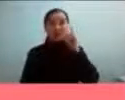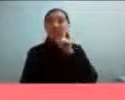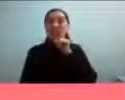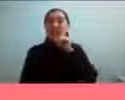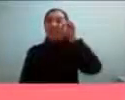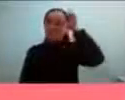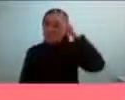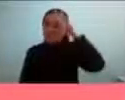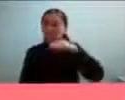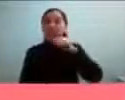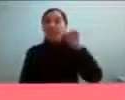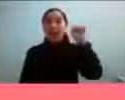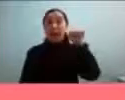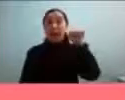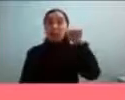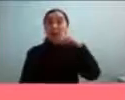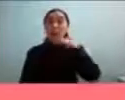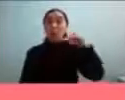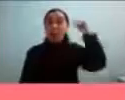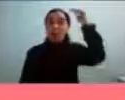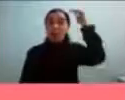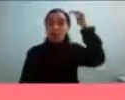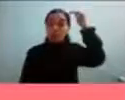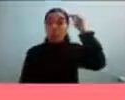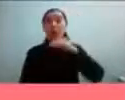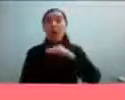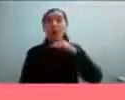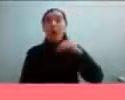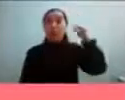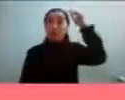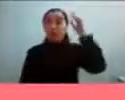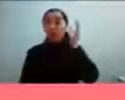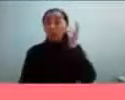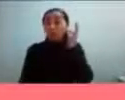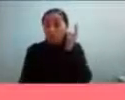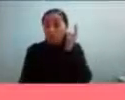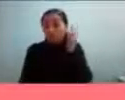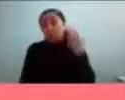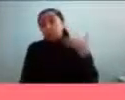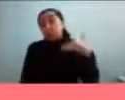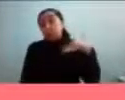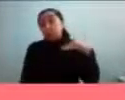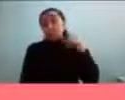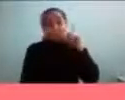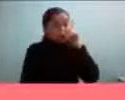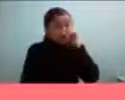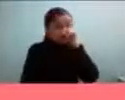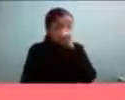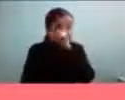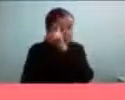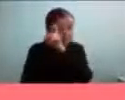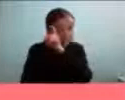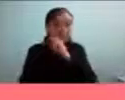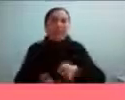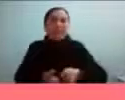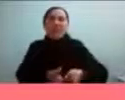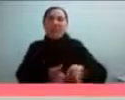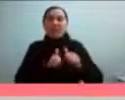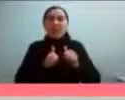más aún que sepan de autismo en mujeres entonces ese es como uno de los desafíos más grandes que tenemos